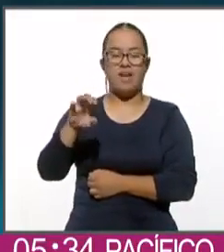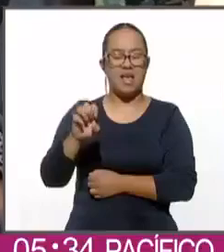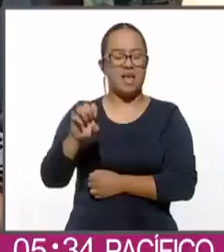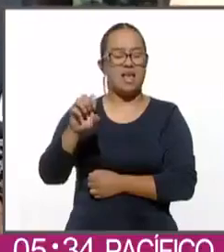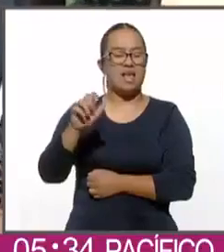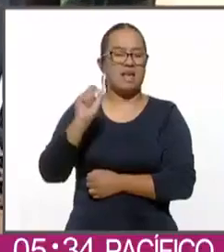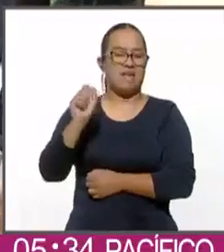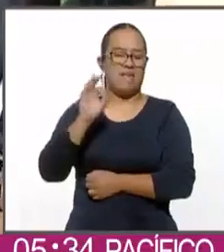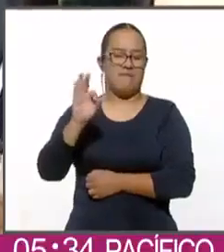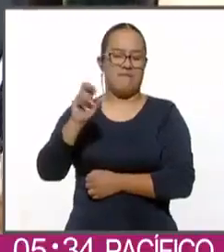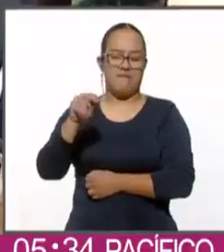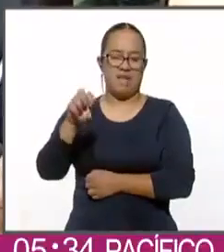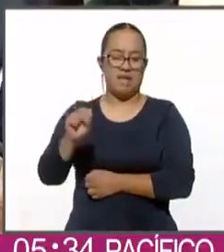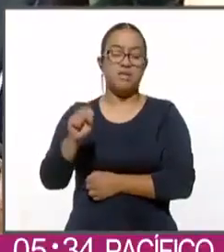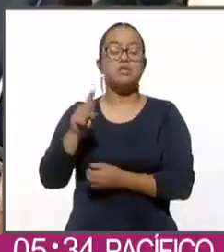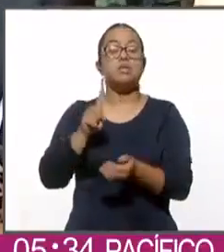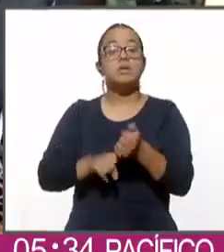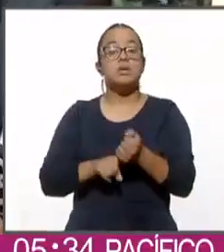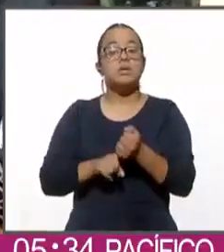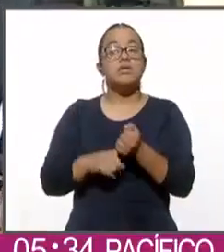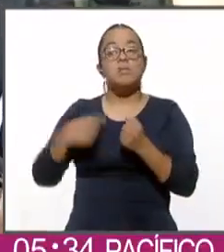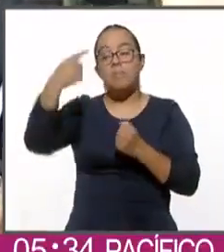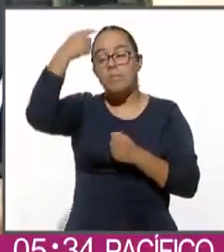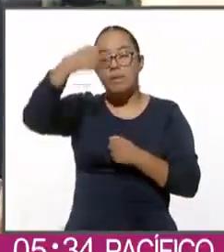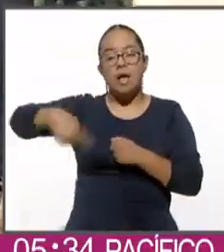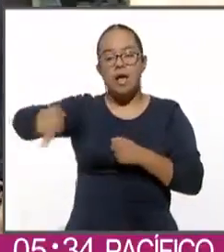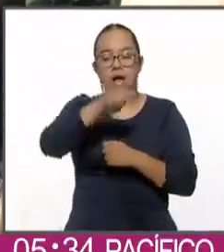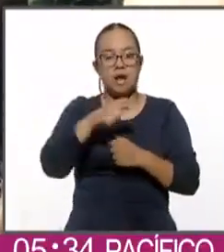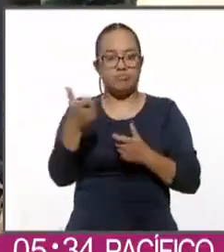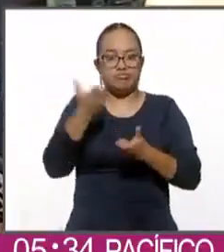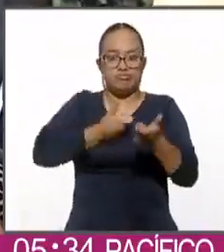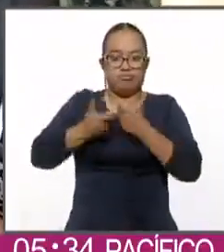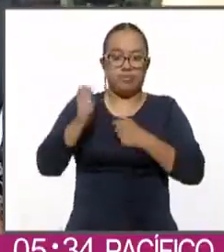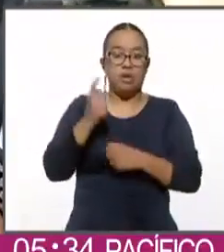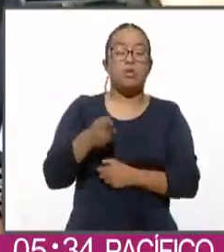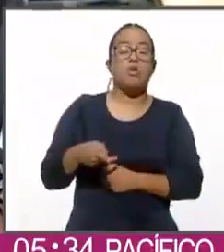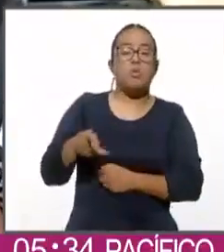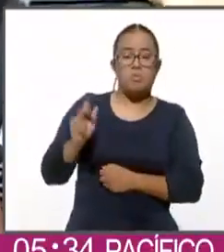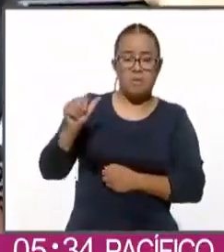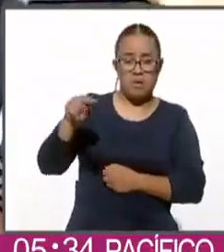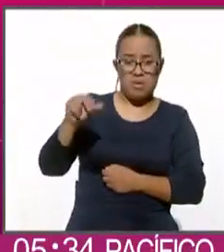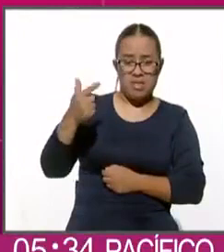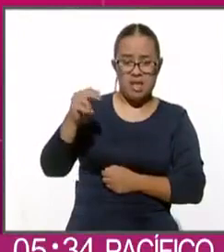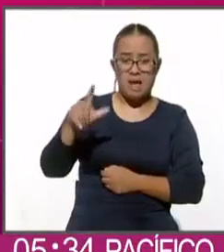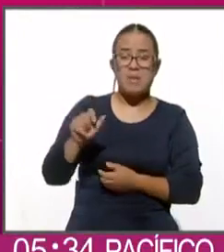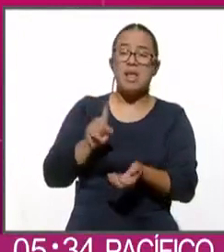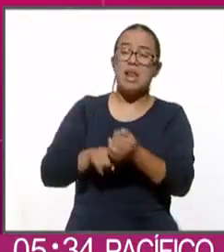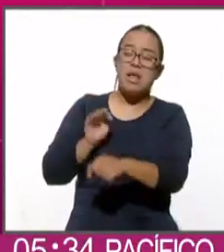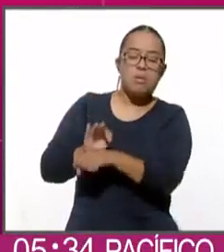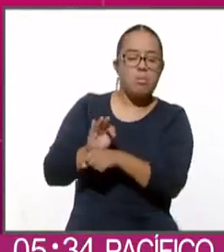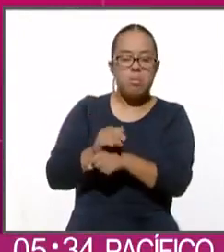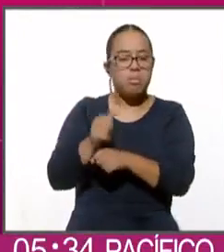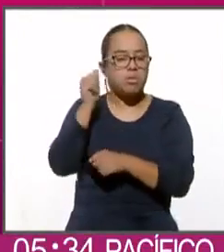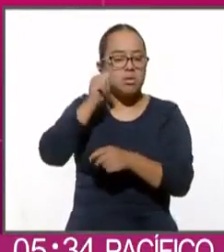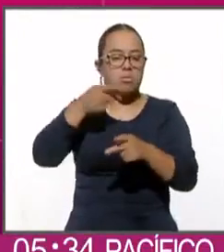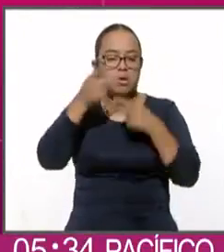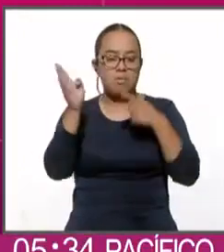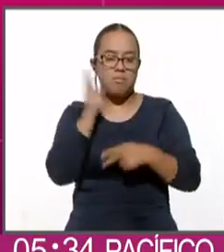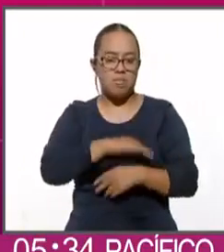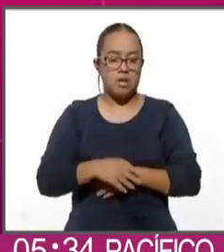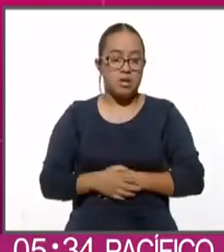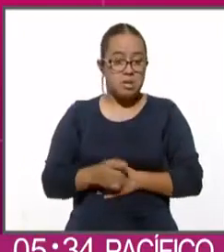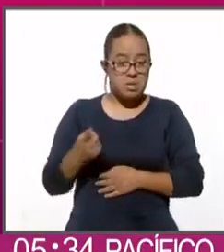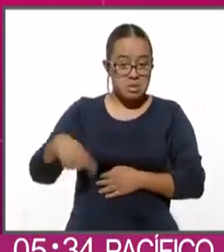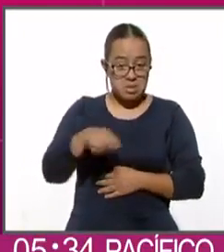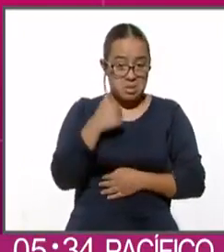Pero Ana Gabriela Guevara, lejos de inundarse o avergonzarse, se expresaba así de los deportistas. Quieren seguir teniendo trazos de baño que se sigan